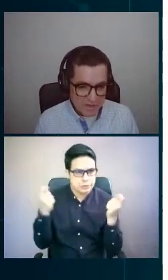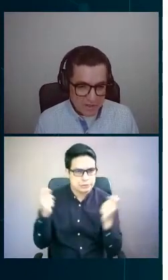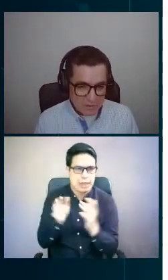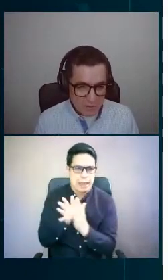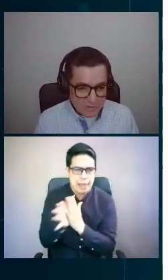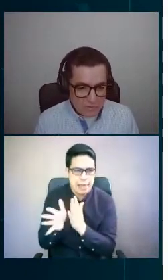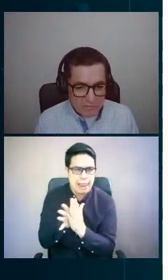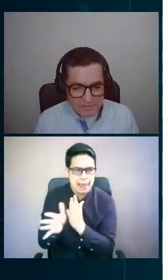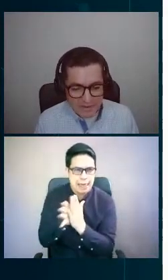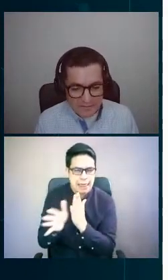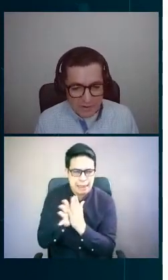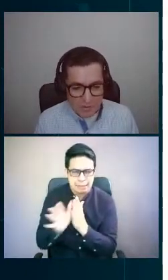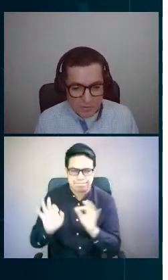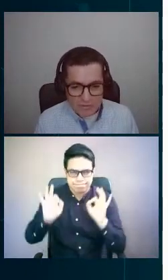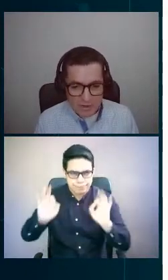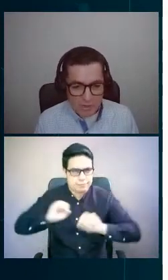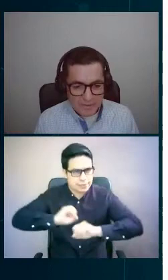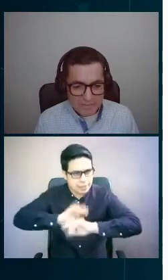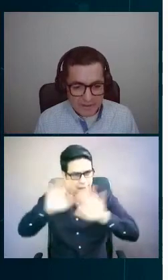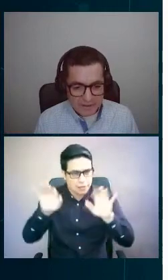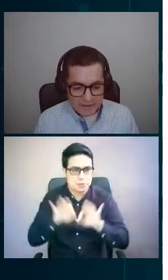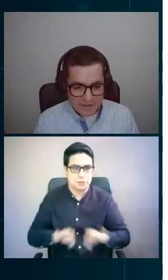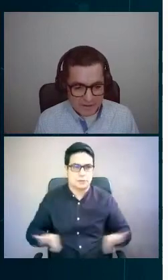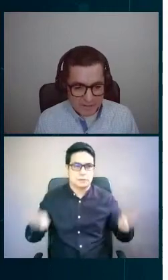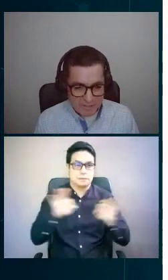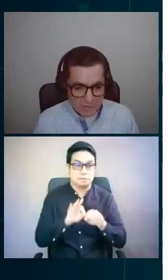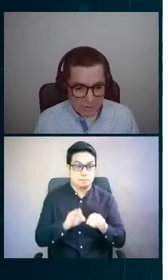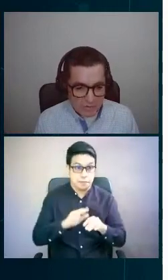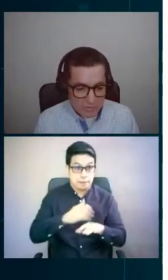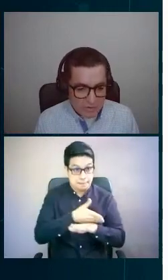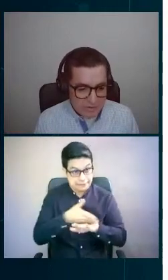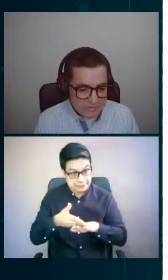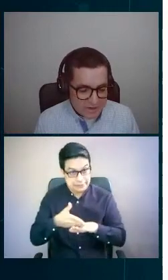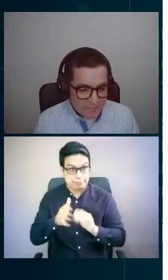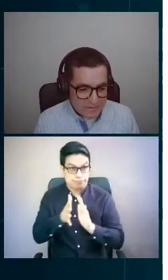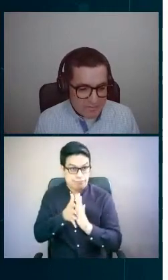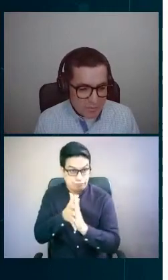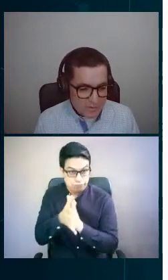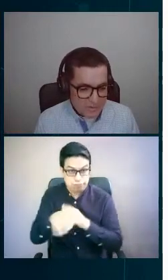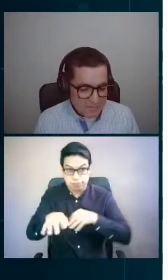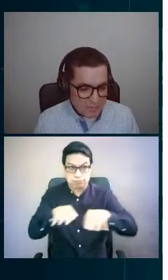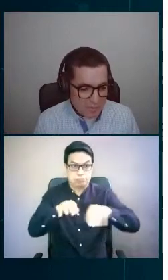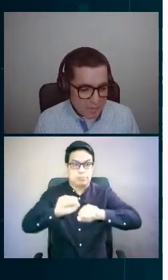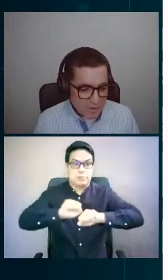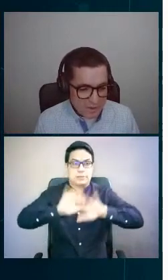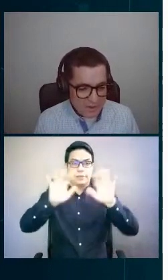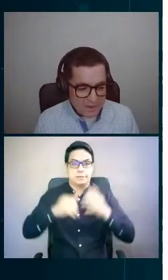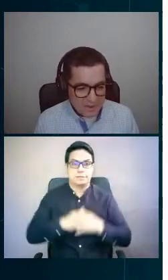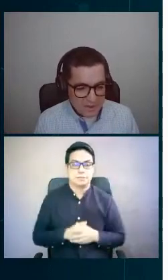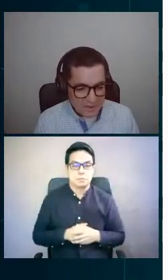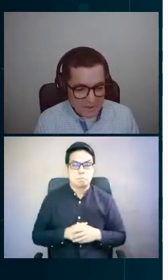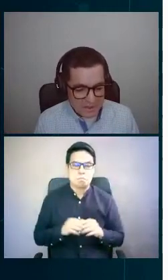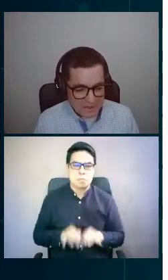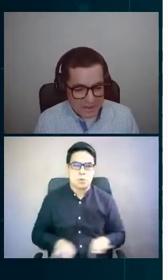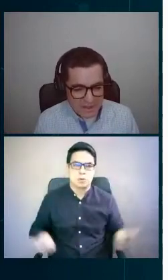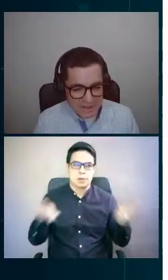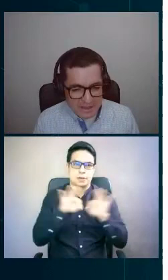divulgación. Todo esto más adelante lo vamos a comentar, pero eso es realmente importante, promover